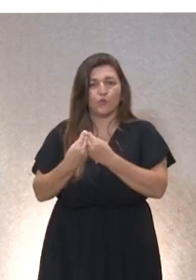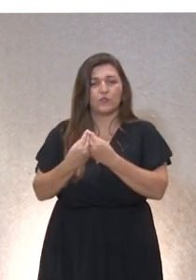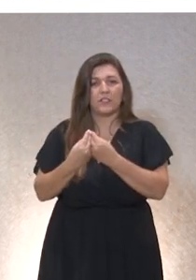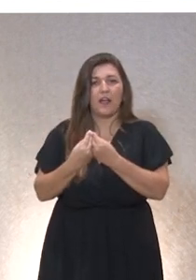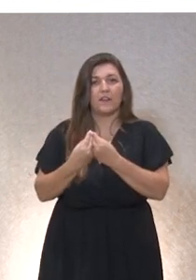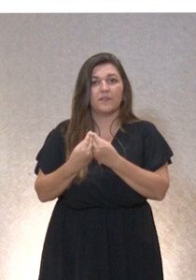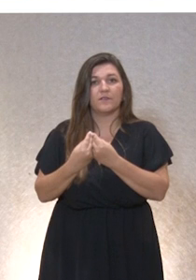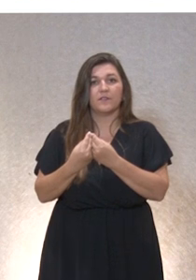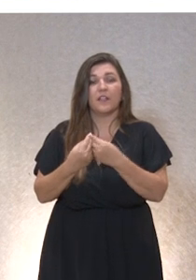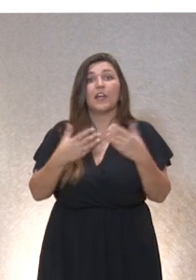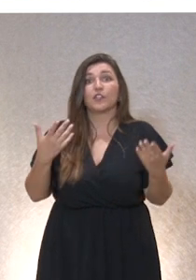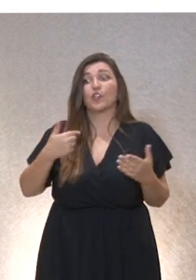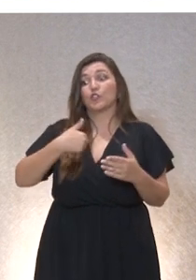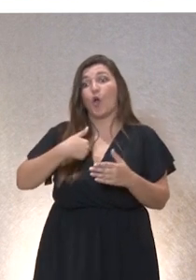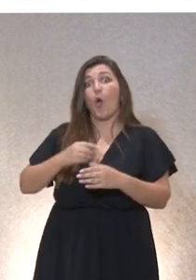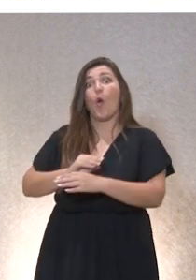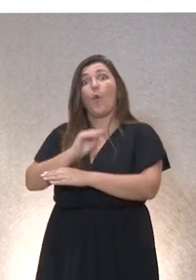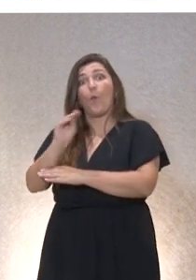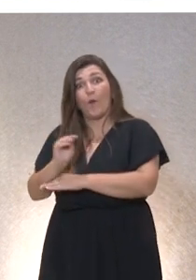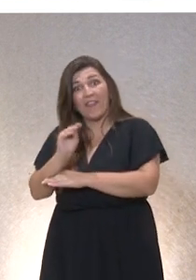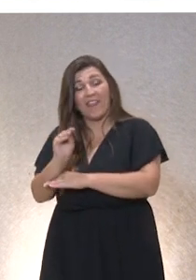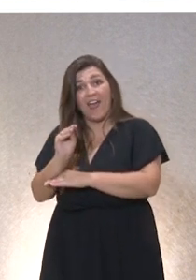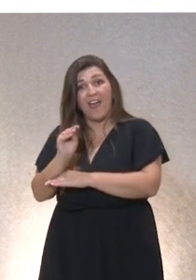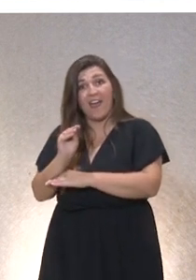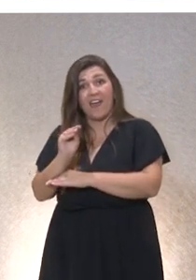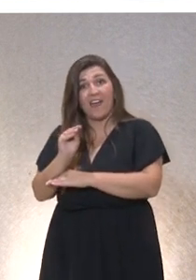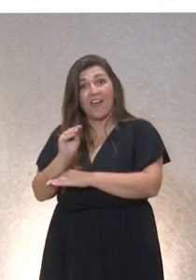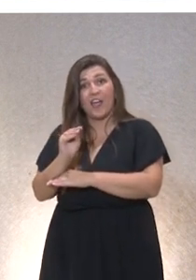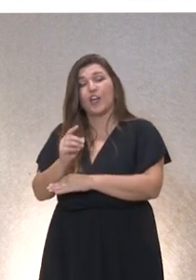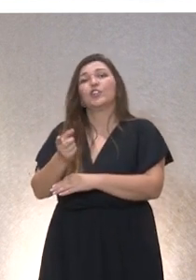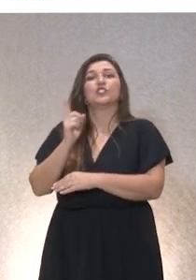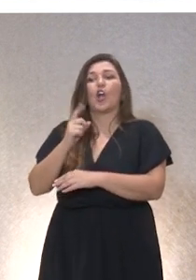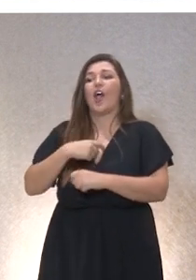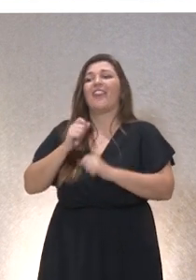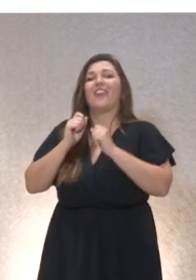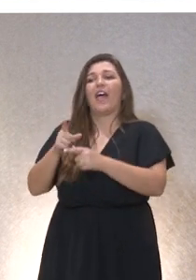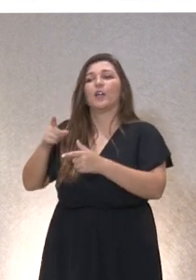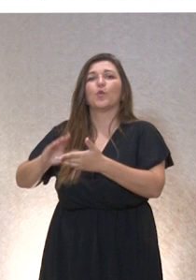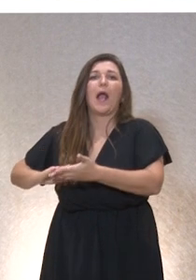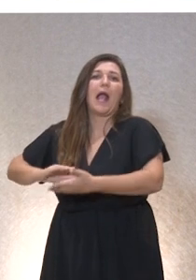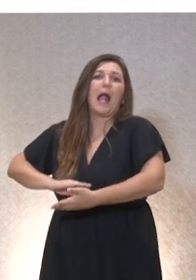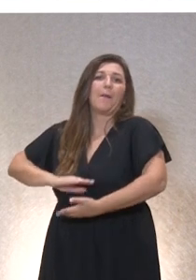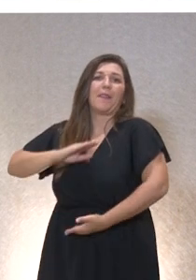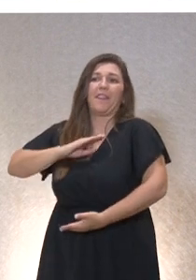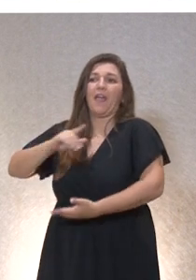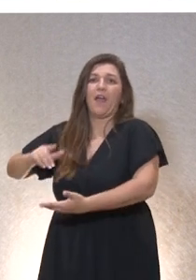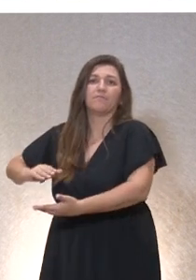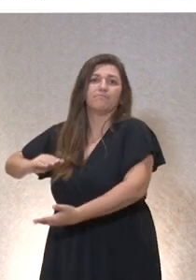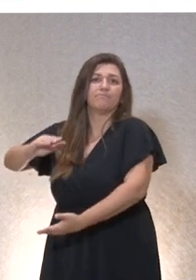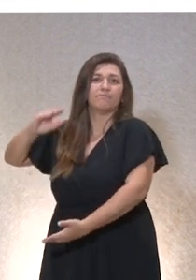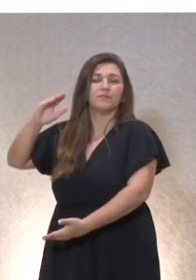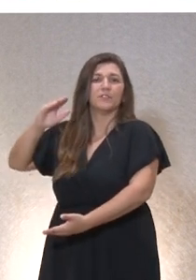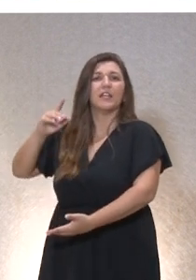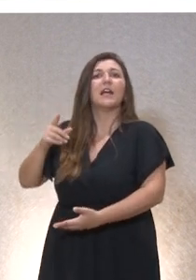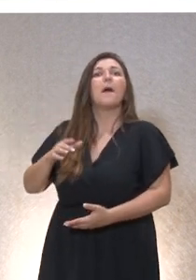en la medida en que yo cuido no solo incremento tus capacidades sino que también desarrollo